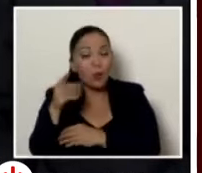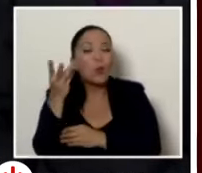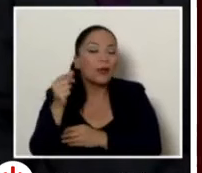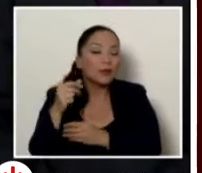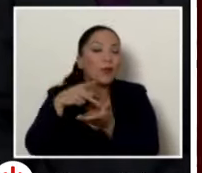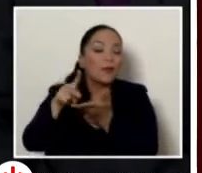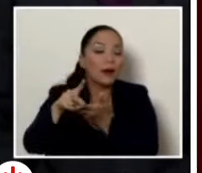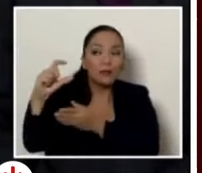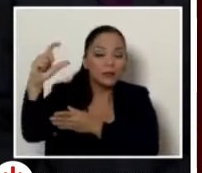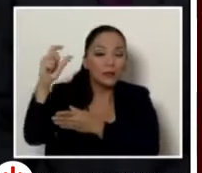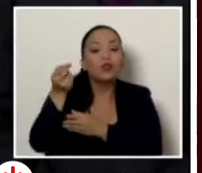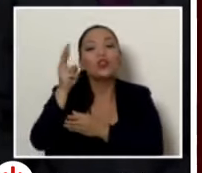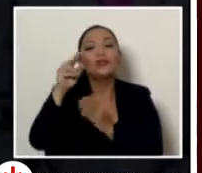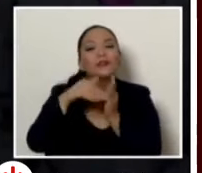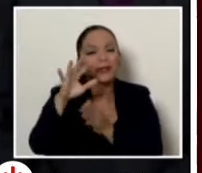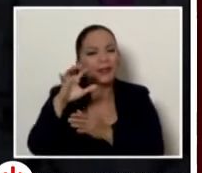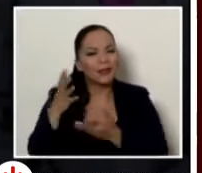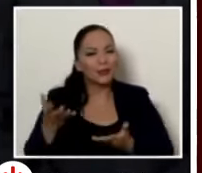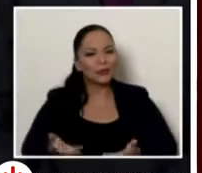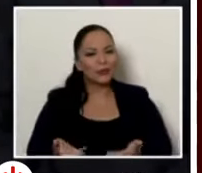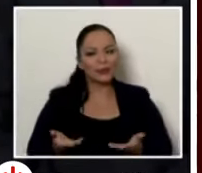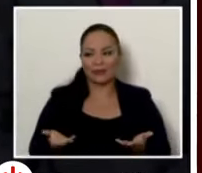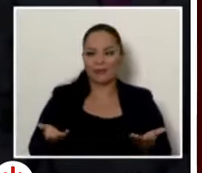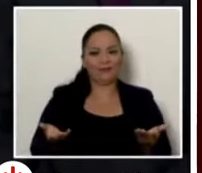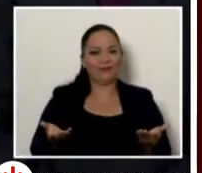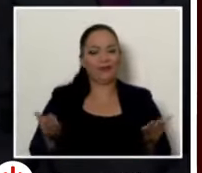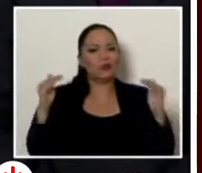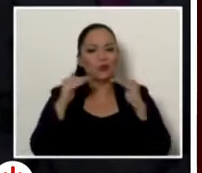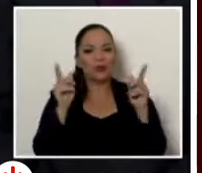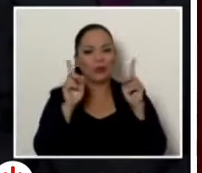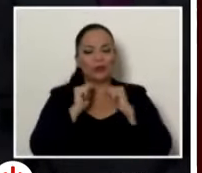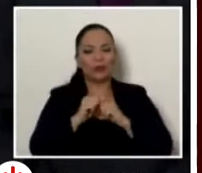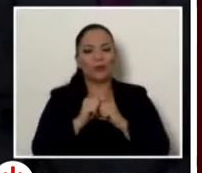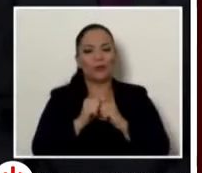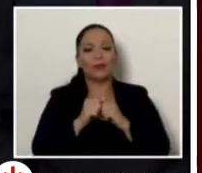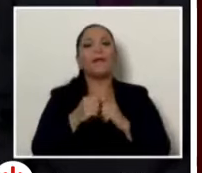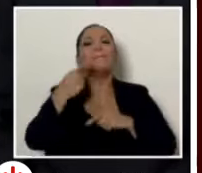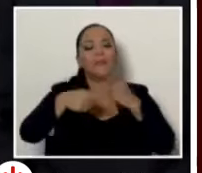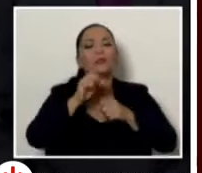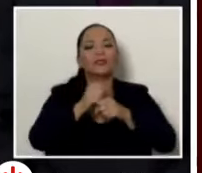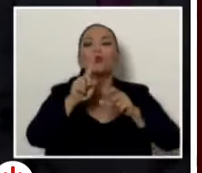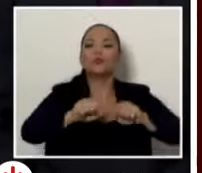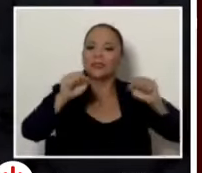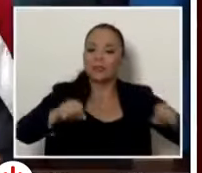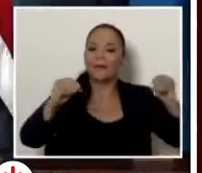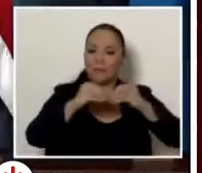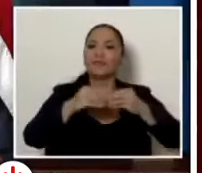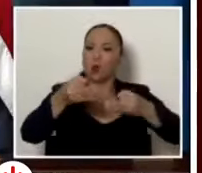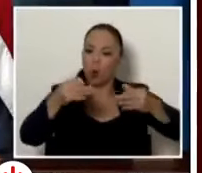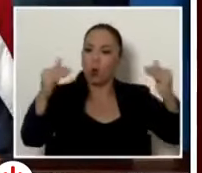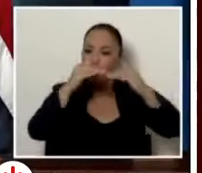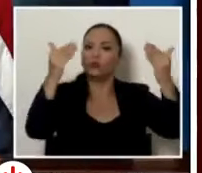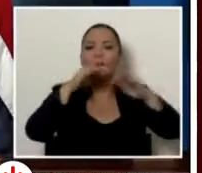12.500 colones. Y eso no es justo. Así que haremos un sistema mucho más justo. Dije, esa motocicleta